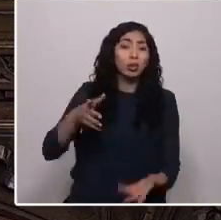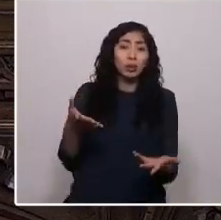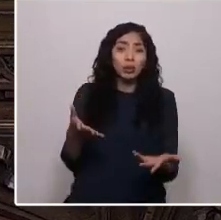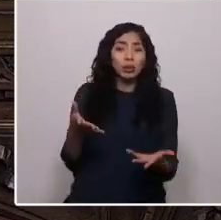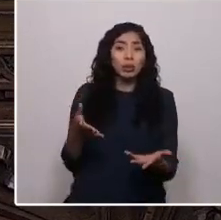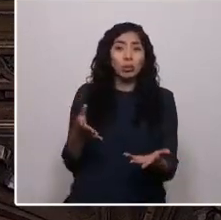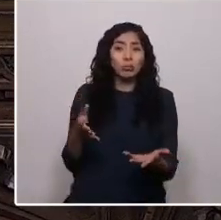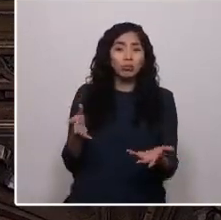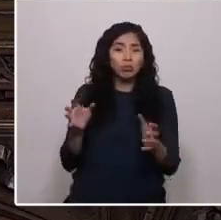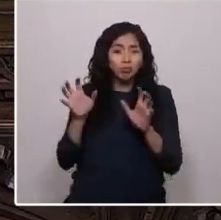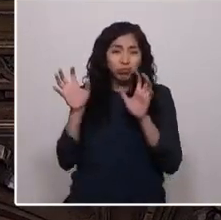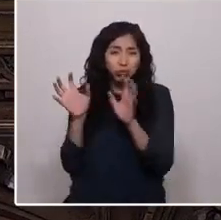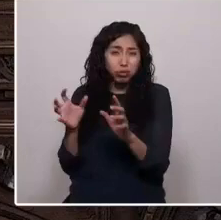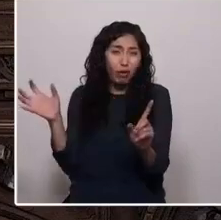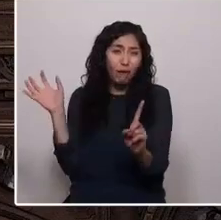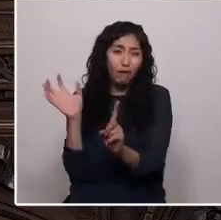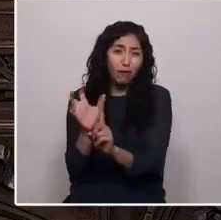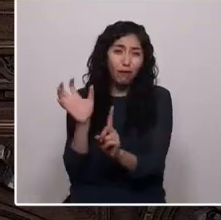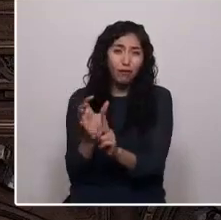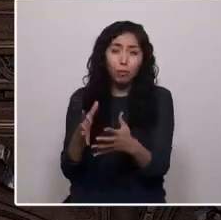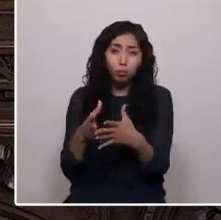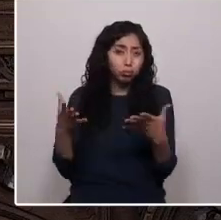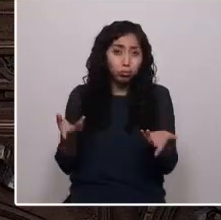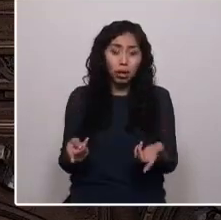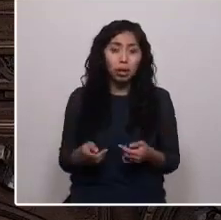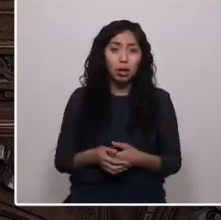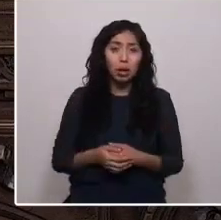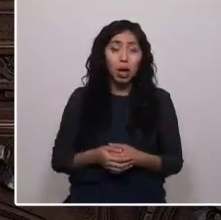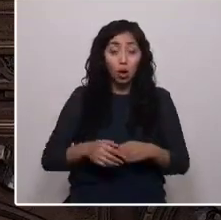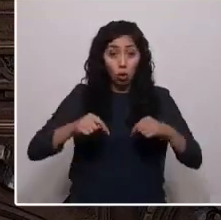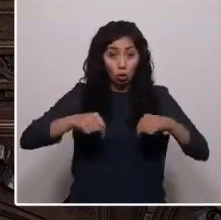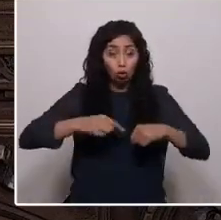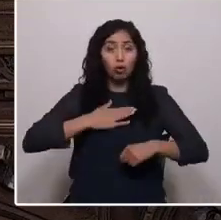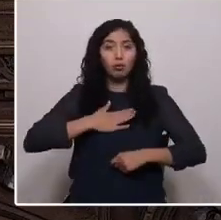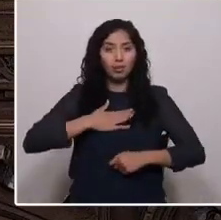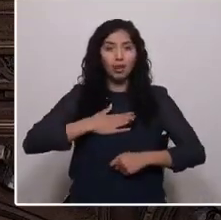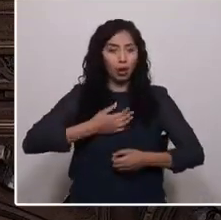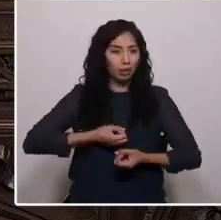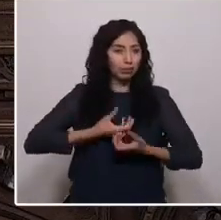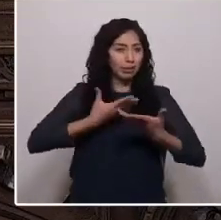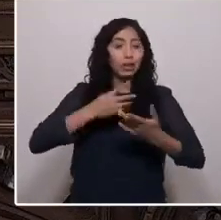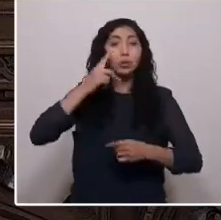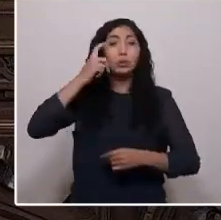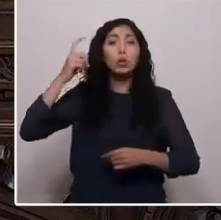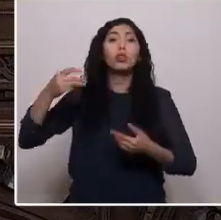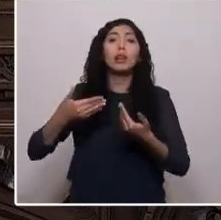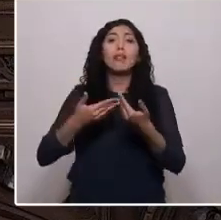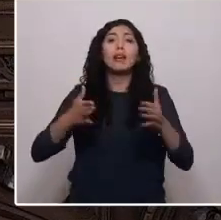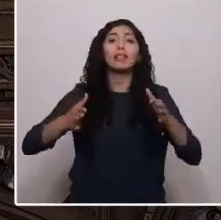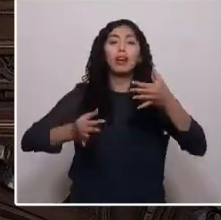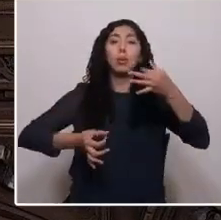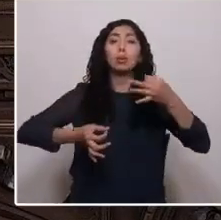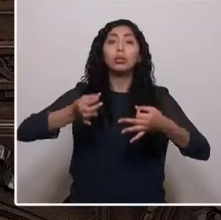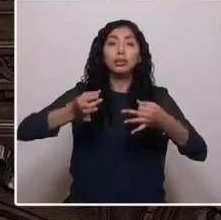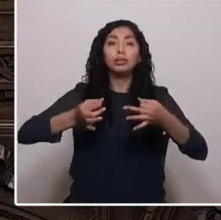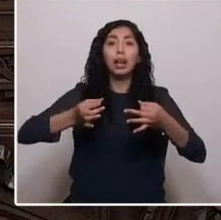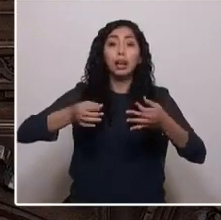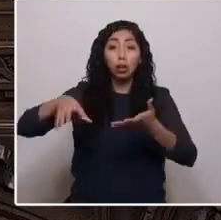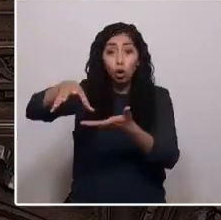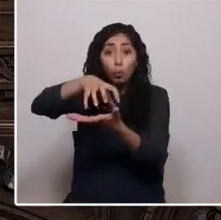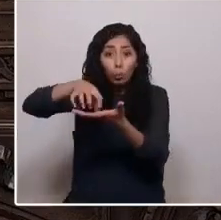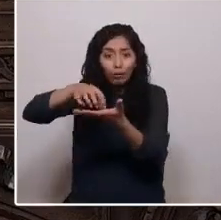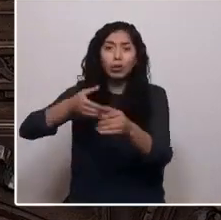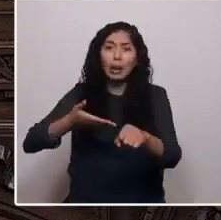miramientos. Quisiera manifestar hoy este sueño de libertad y justicia que los pueblos piden a grito,